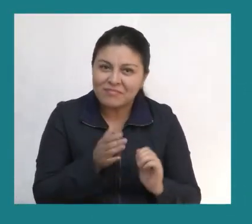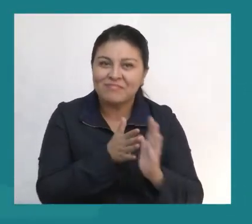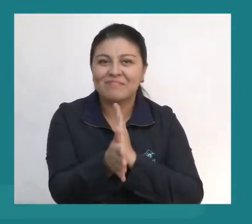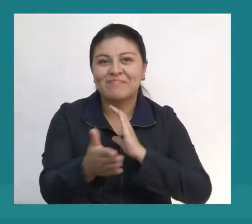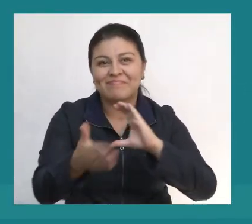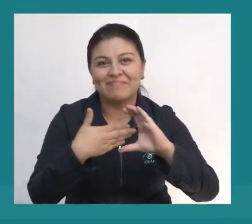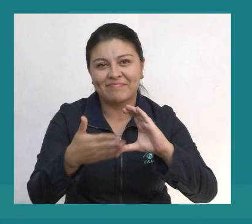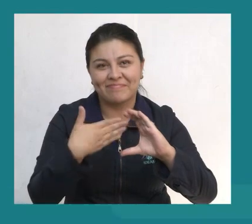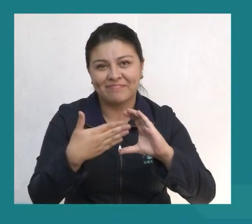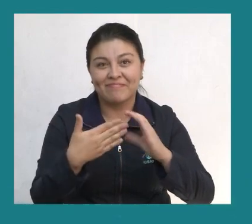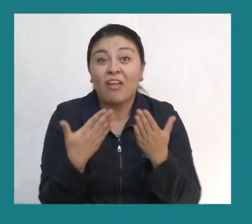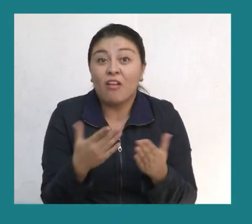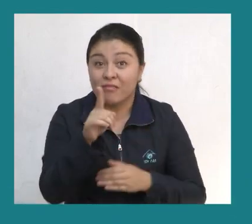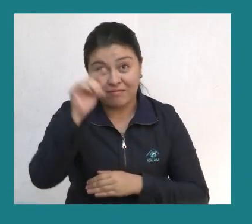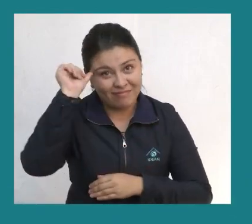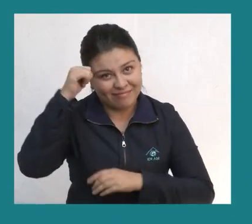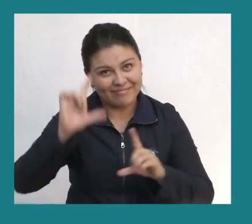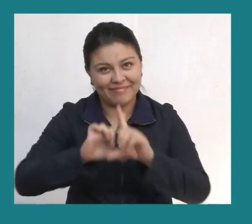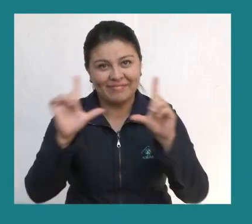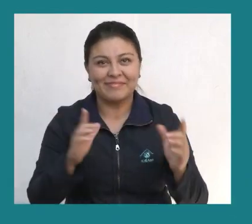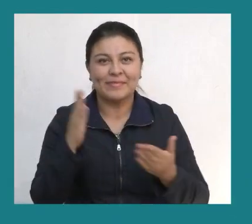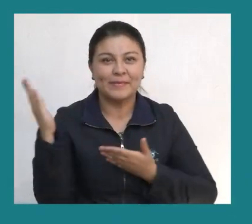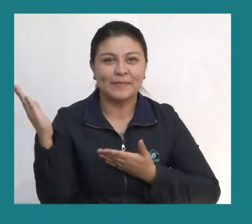Síganos de nuestras redes sociales